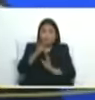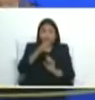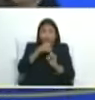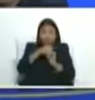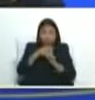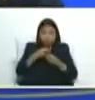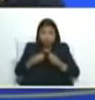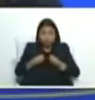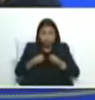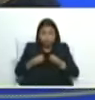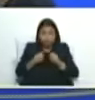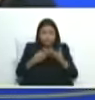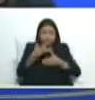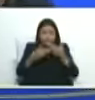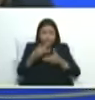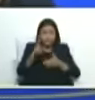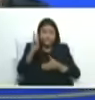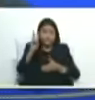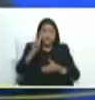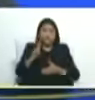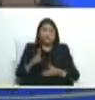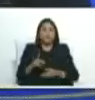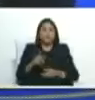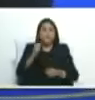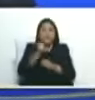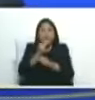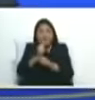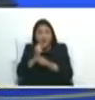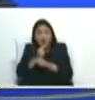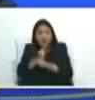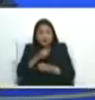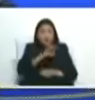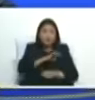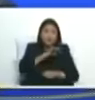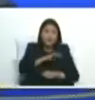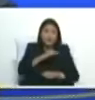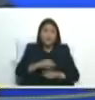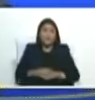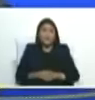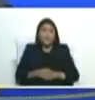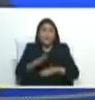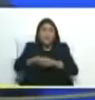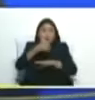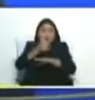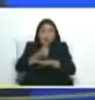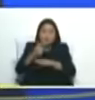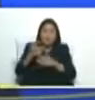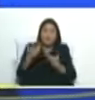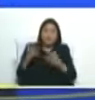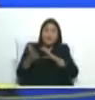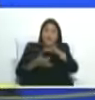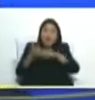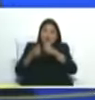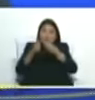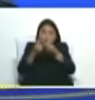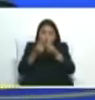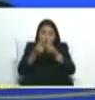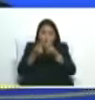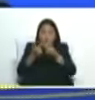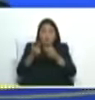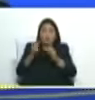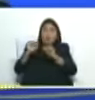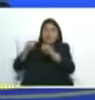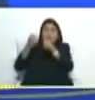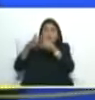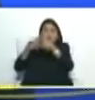superar las heridas sociales laborales que tenemos profundas producto de las sanciones y la guerra y el